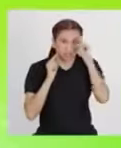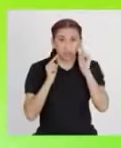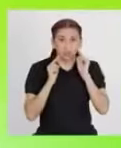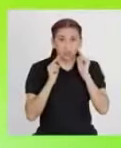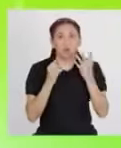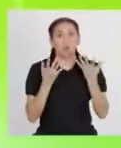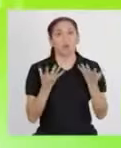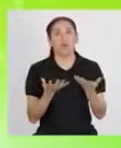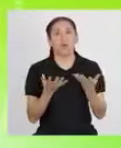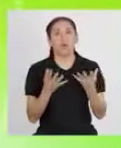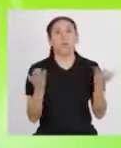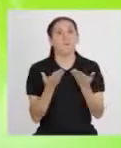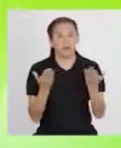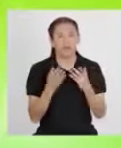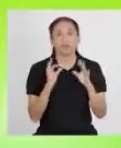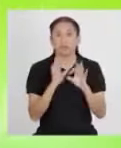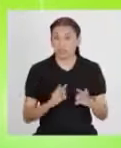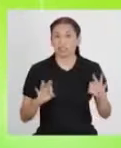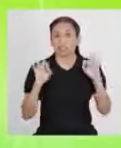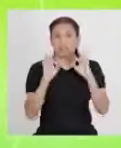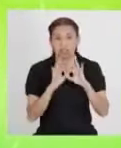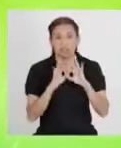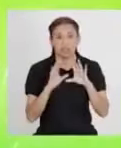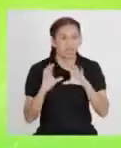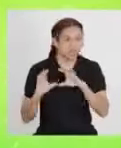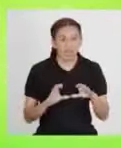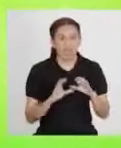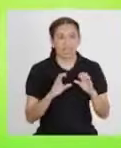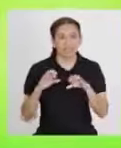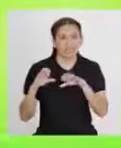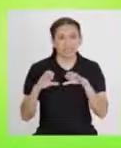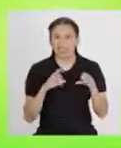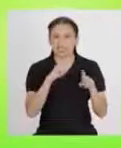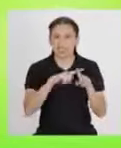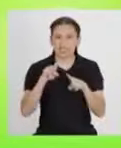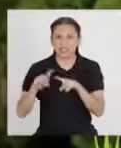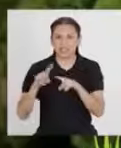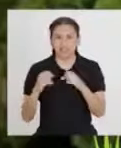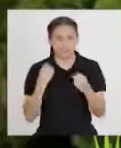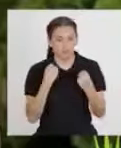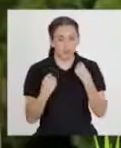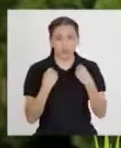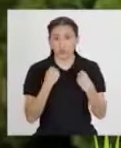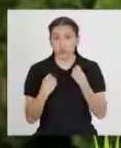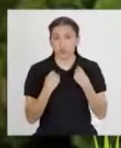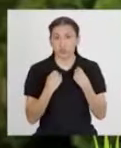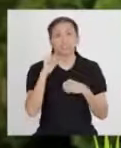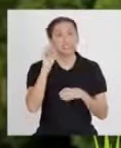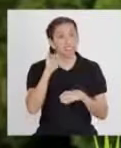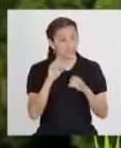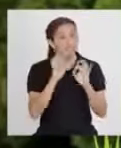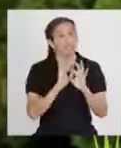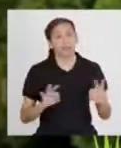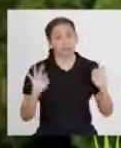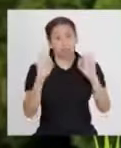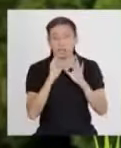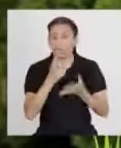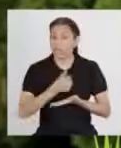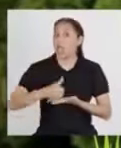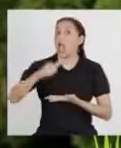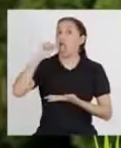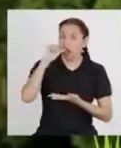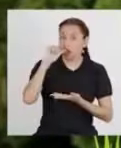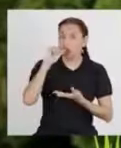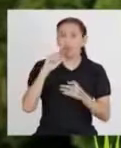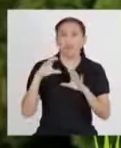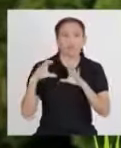sudor! ¡Oh! Por eso también es tan importante realizar actividades físicas. ¡Claro! Es súper importante tomar